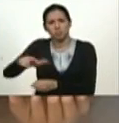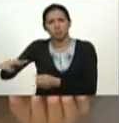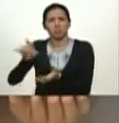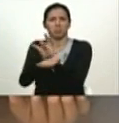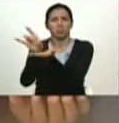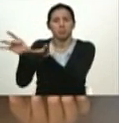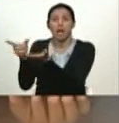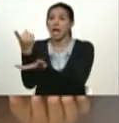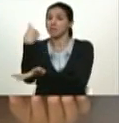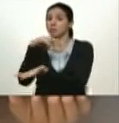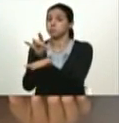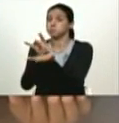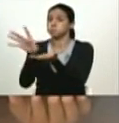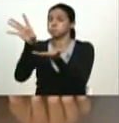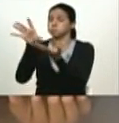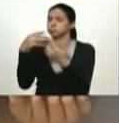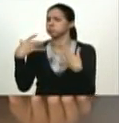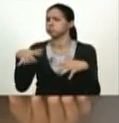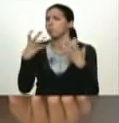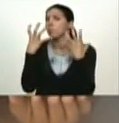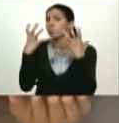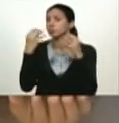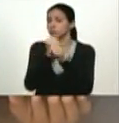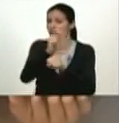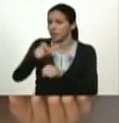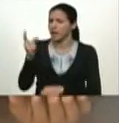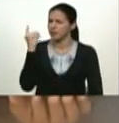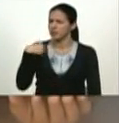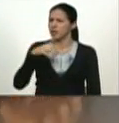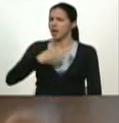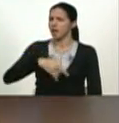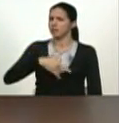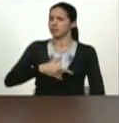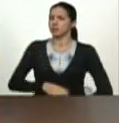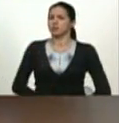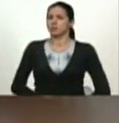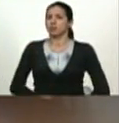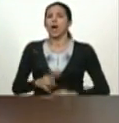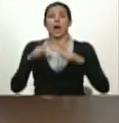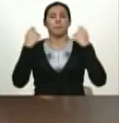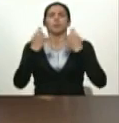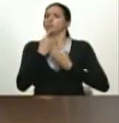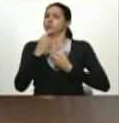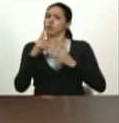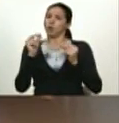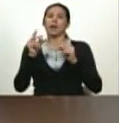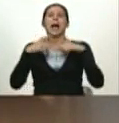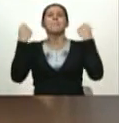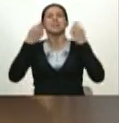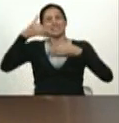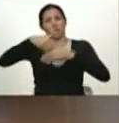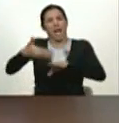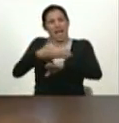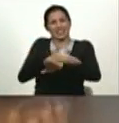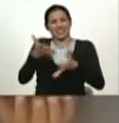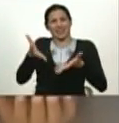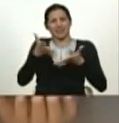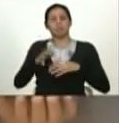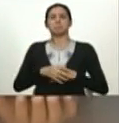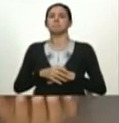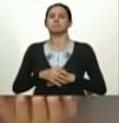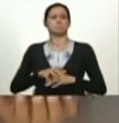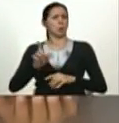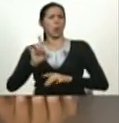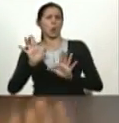ayer nada más, votaron a no sé cuántos miles de trabajadores en Argentina, llegaron y en la campaña habían dicho no, protegeremos los derechos laborales y llegaron votando.